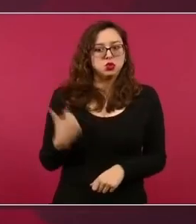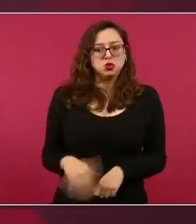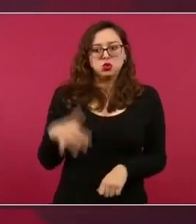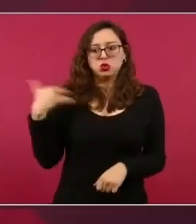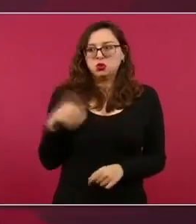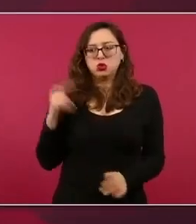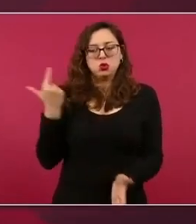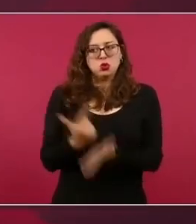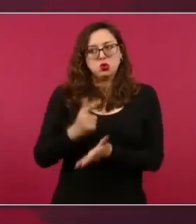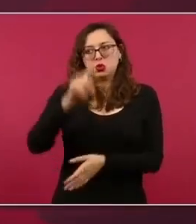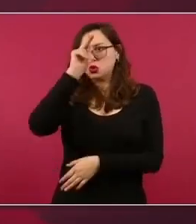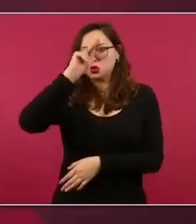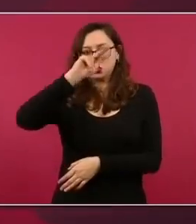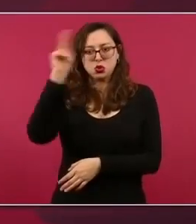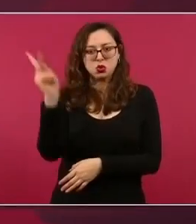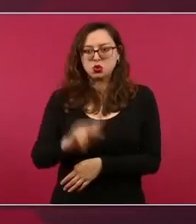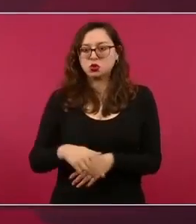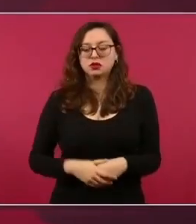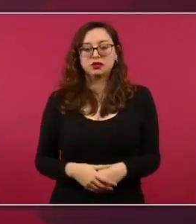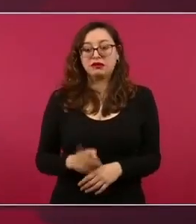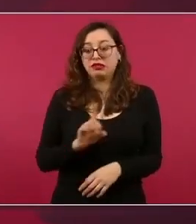la derecha